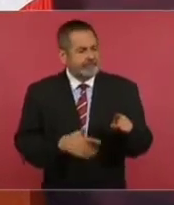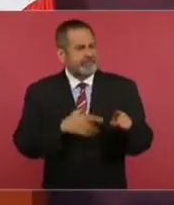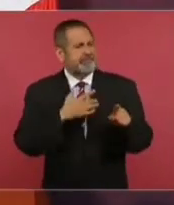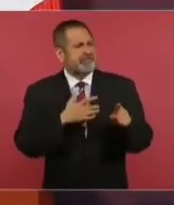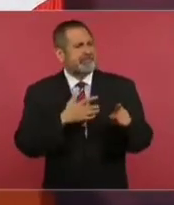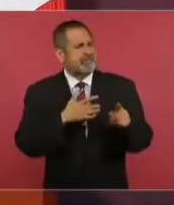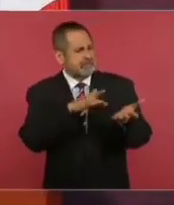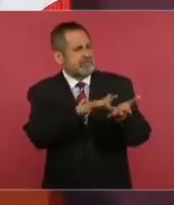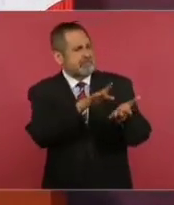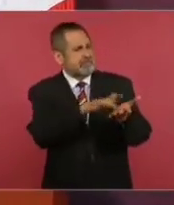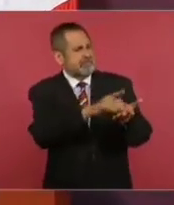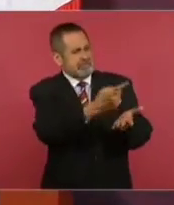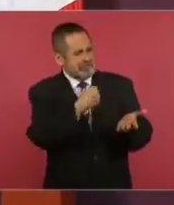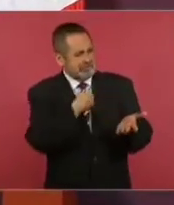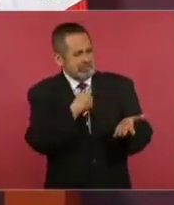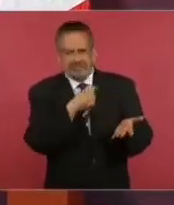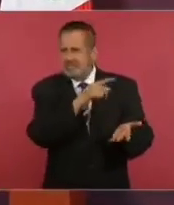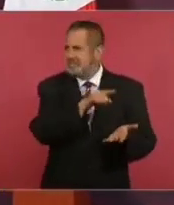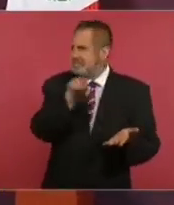traicionados